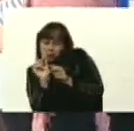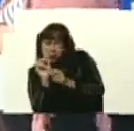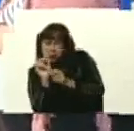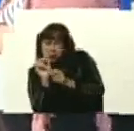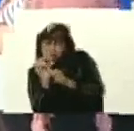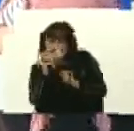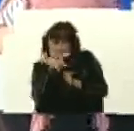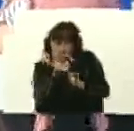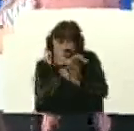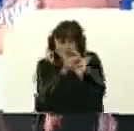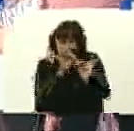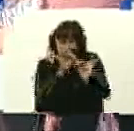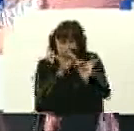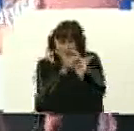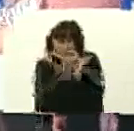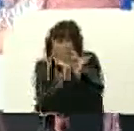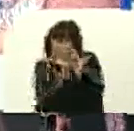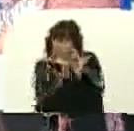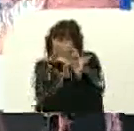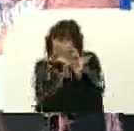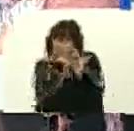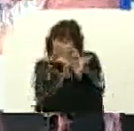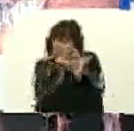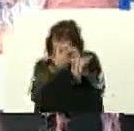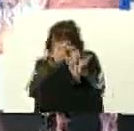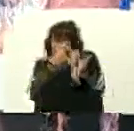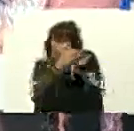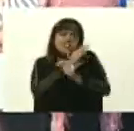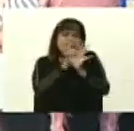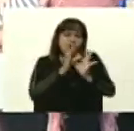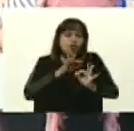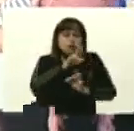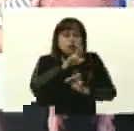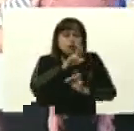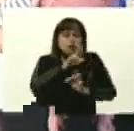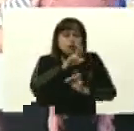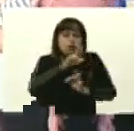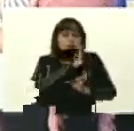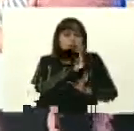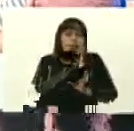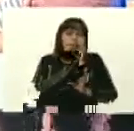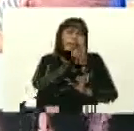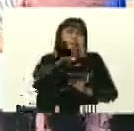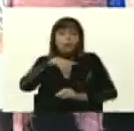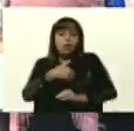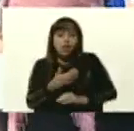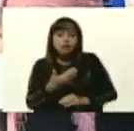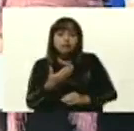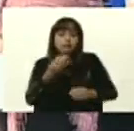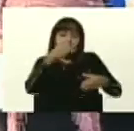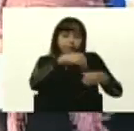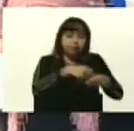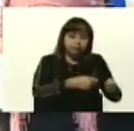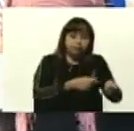vialidad que se han transportado